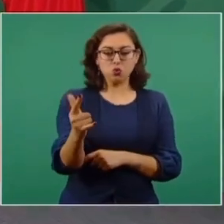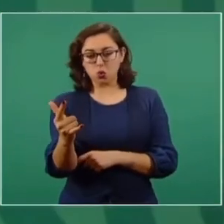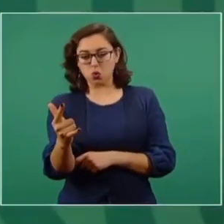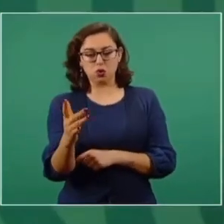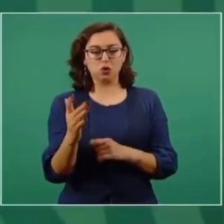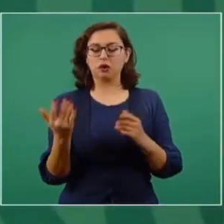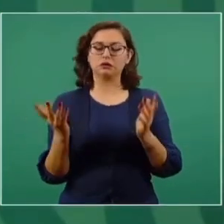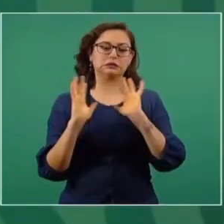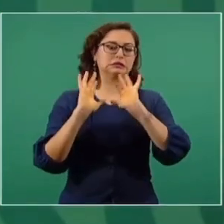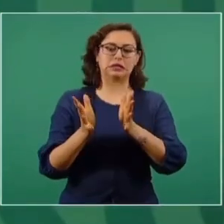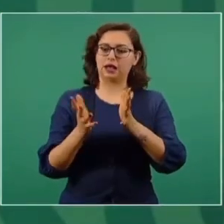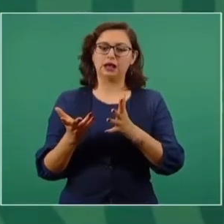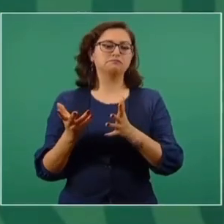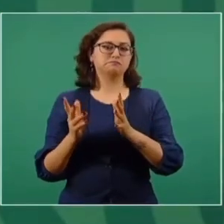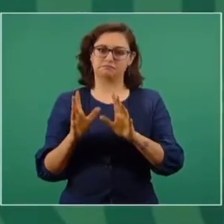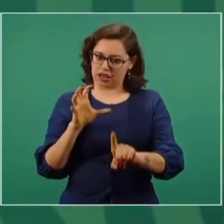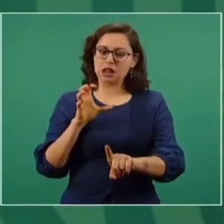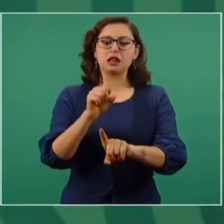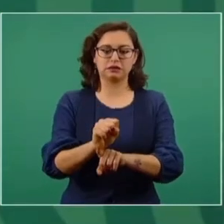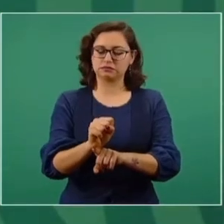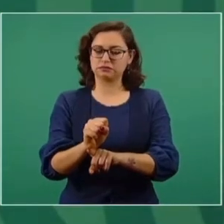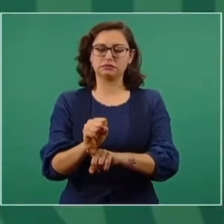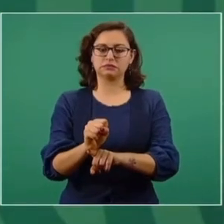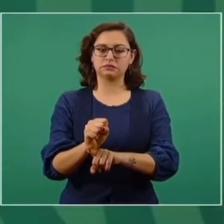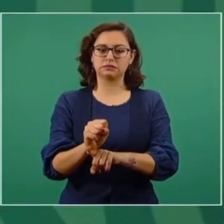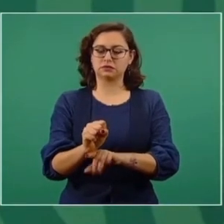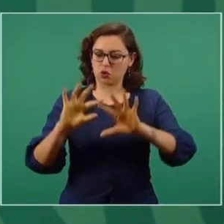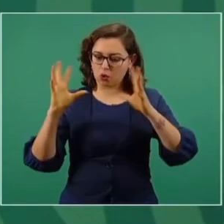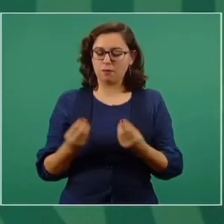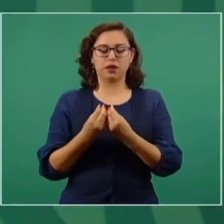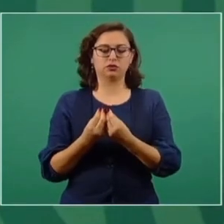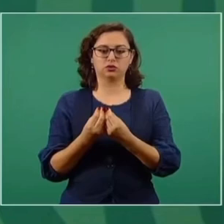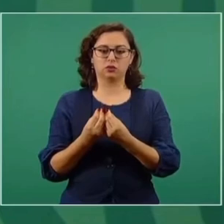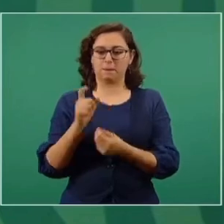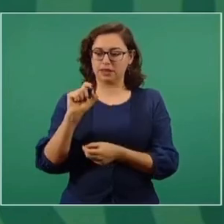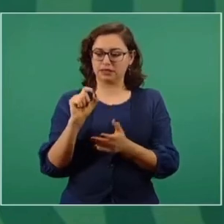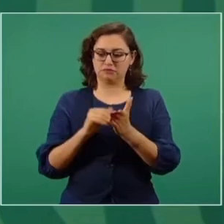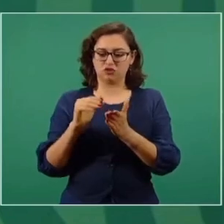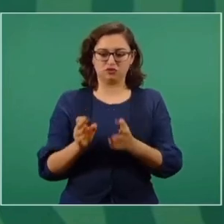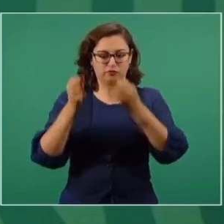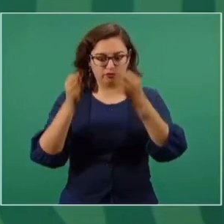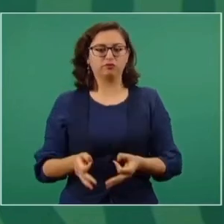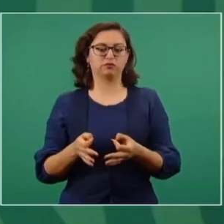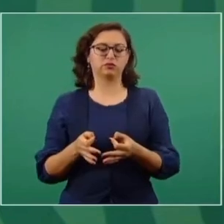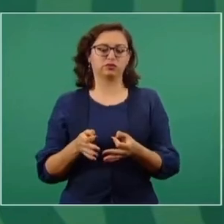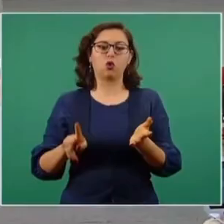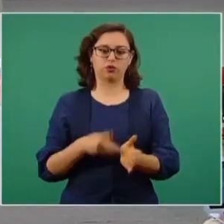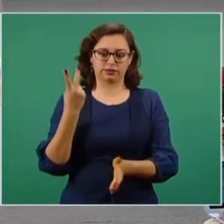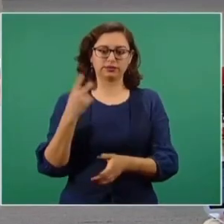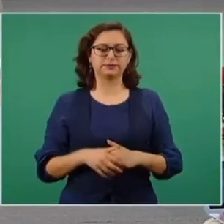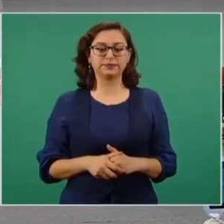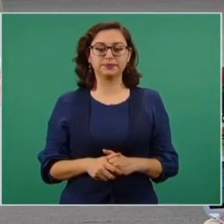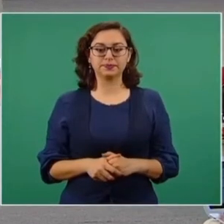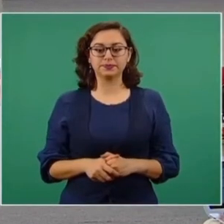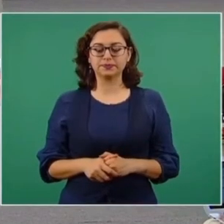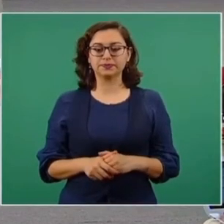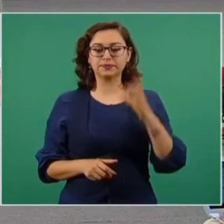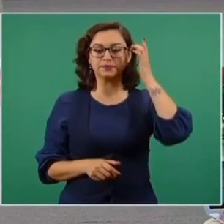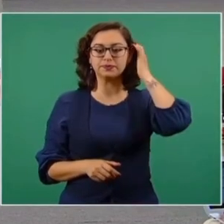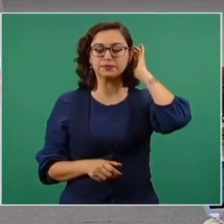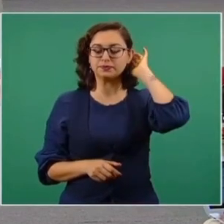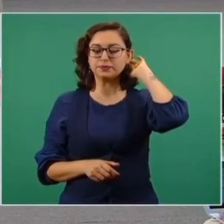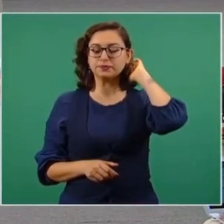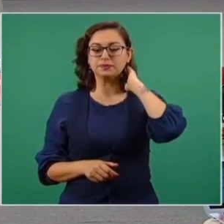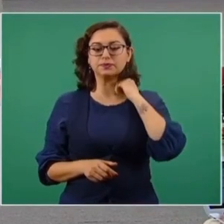terminamos de recuperar los cerca de veinte millones, quinientos mil empleos formales, porque hay